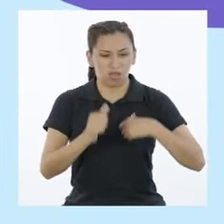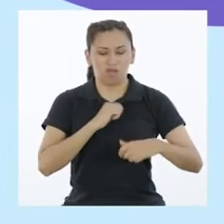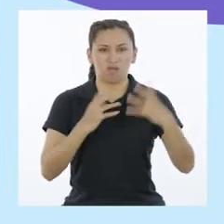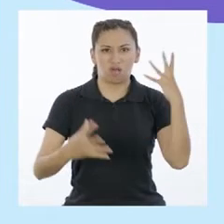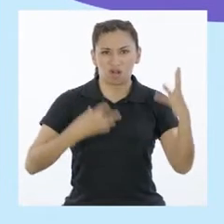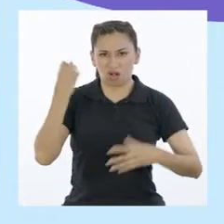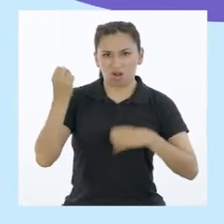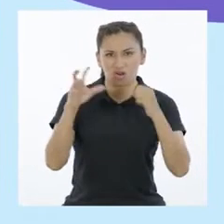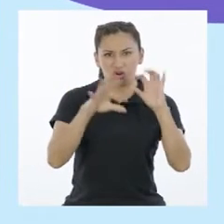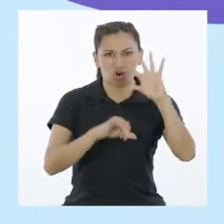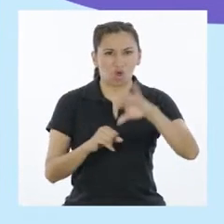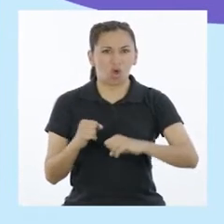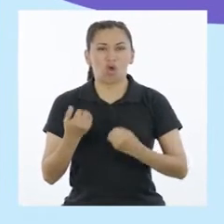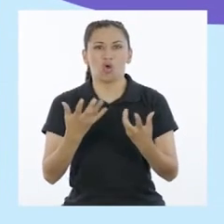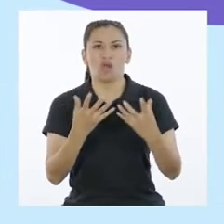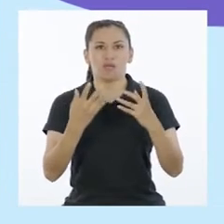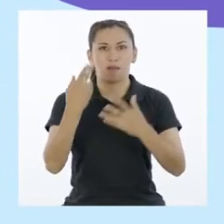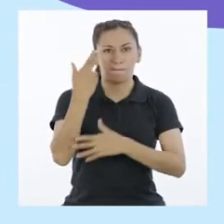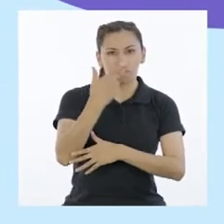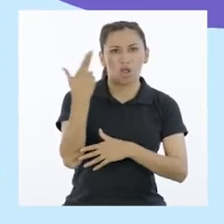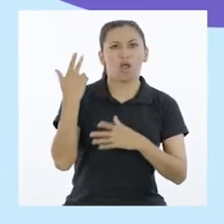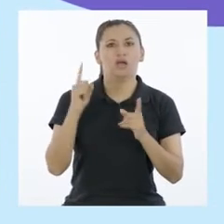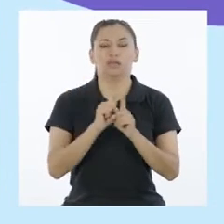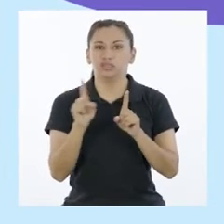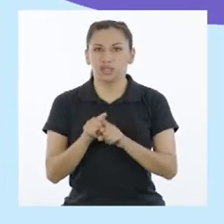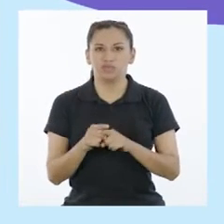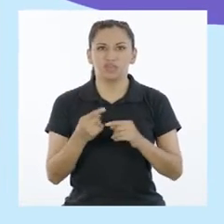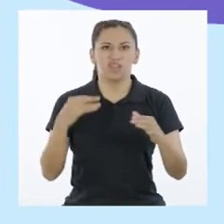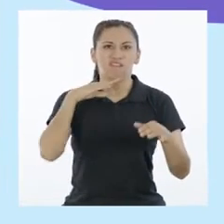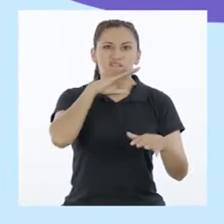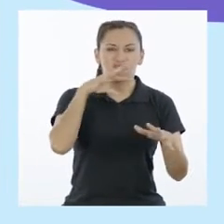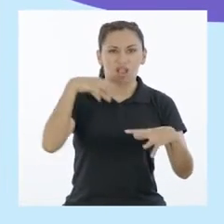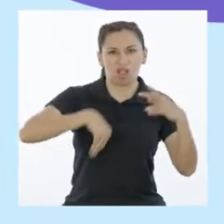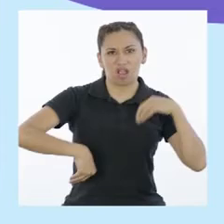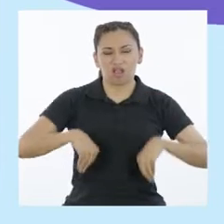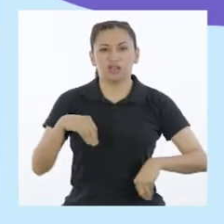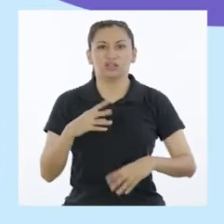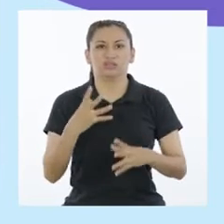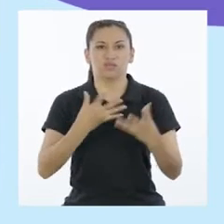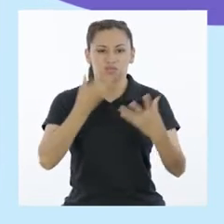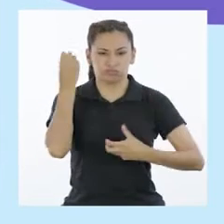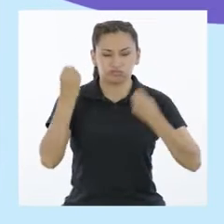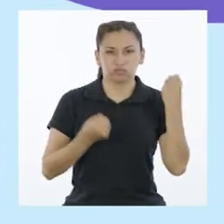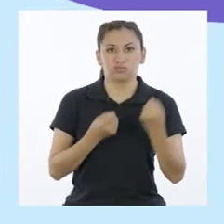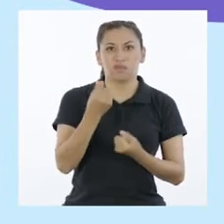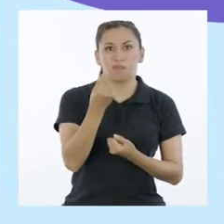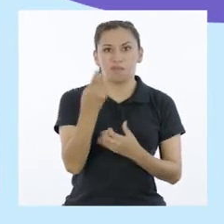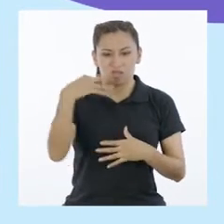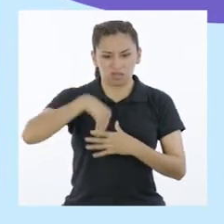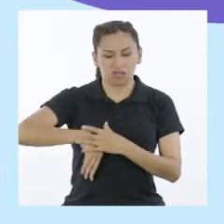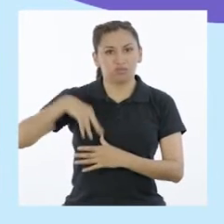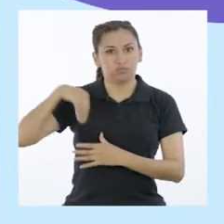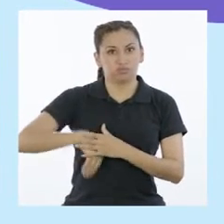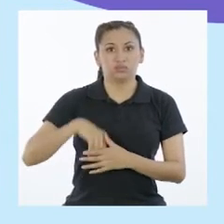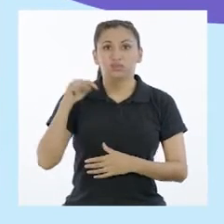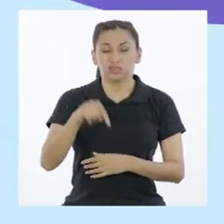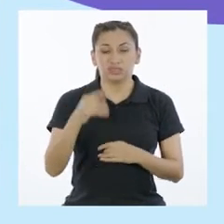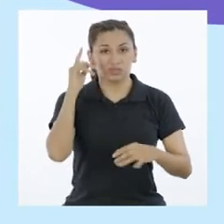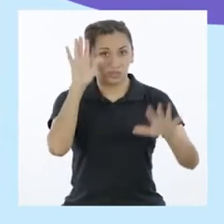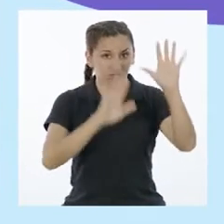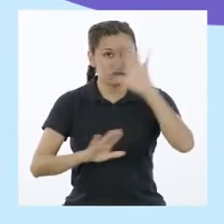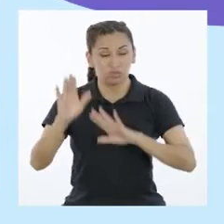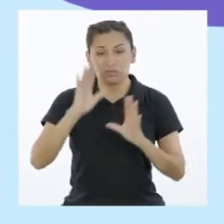situaciones delictivas como robos a mano armada, estafas, asaltos, cobra de cupos.